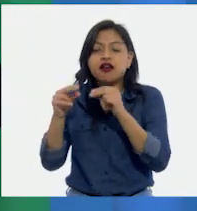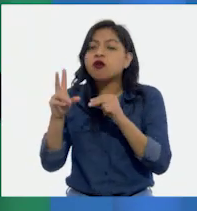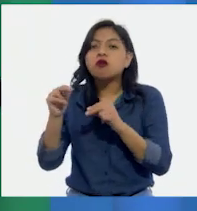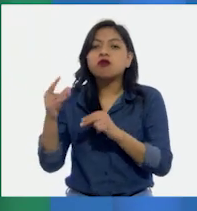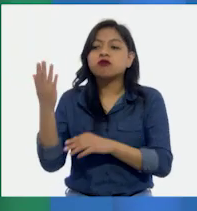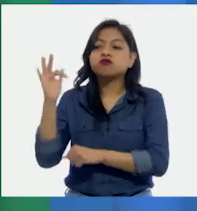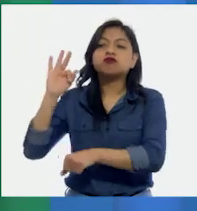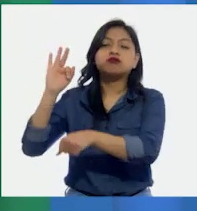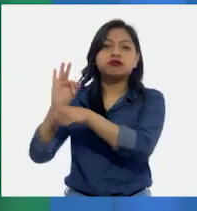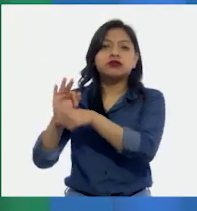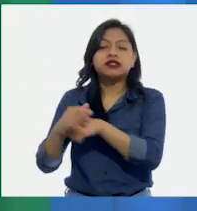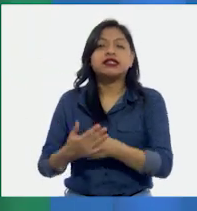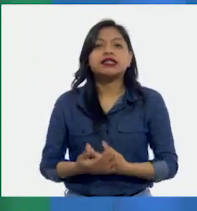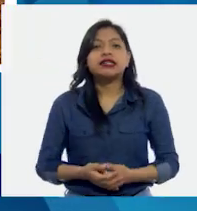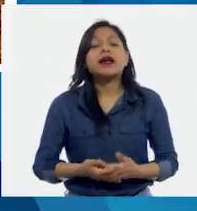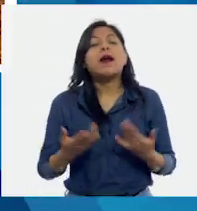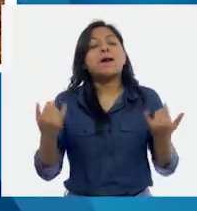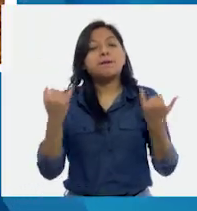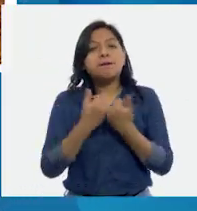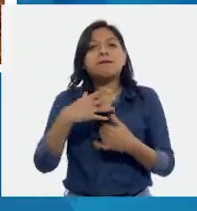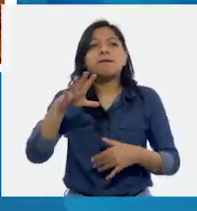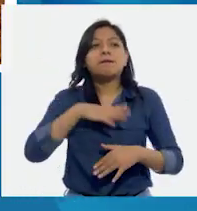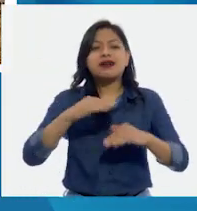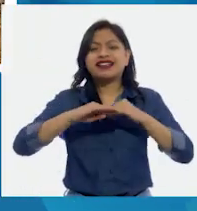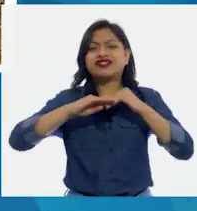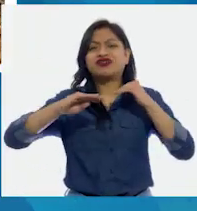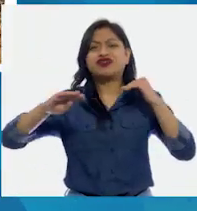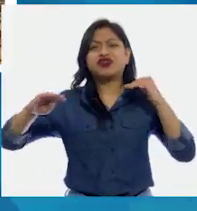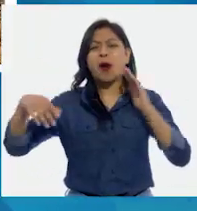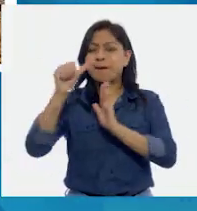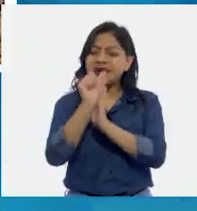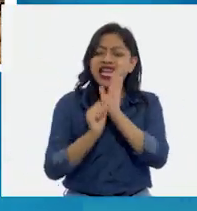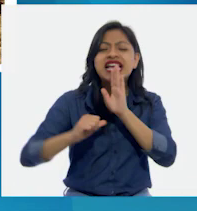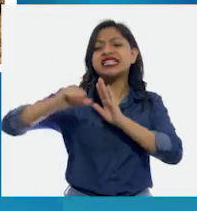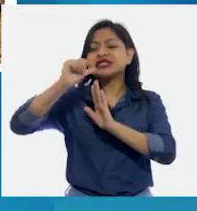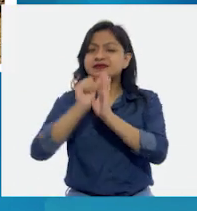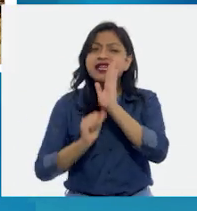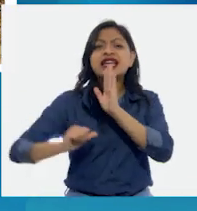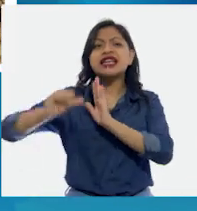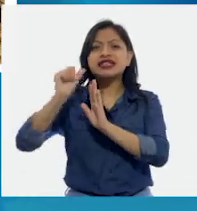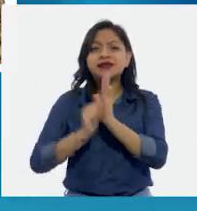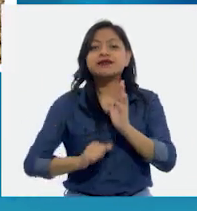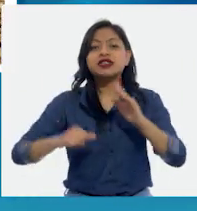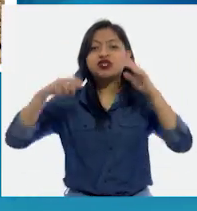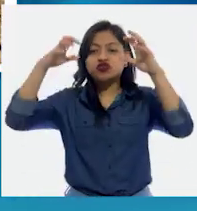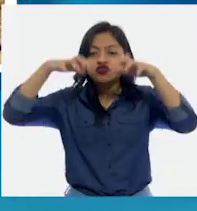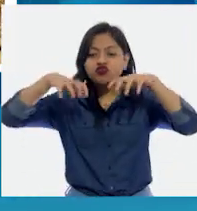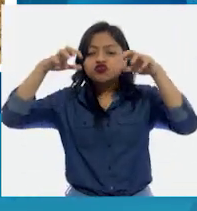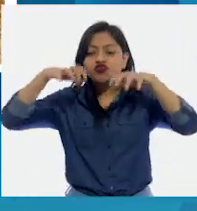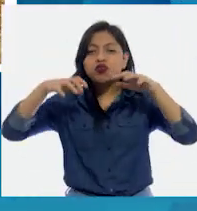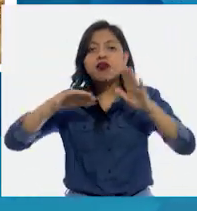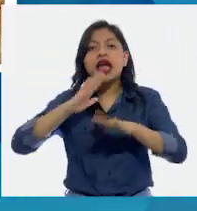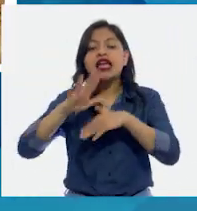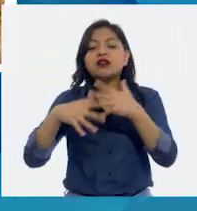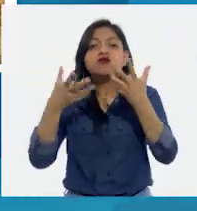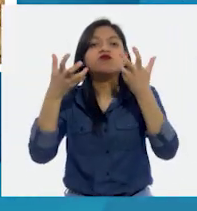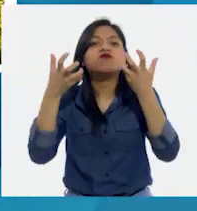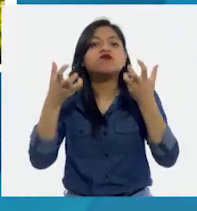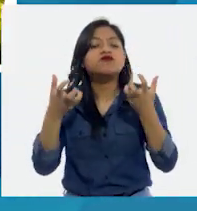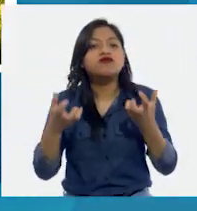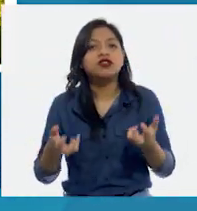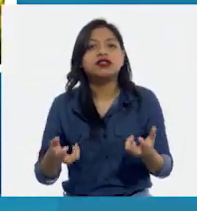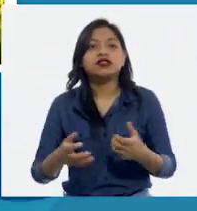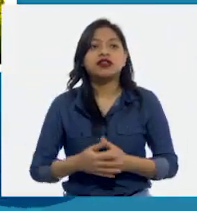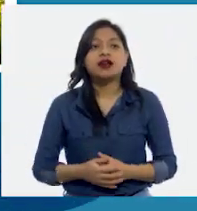climas donde hay sequía durante meses y lluvia el resto del año. En la temporada de lluvias,